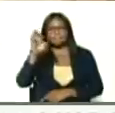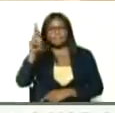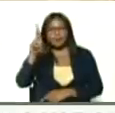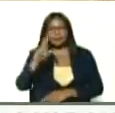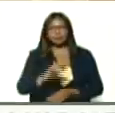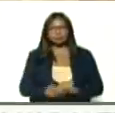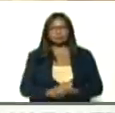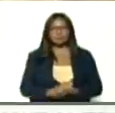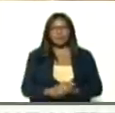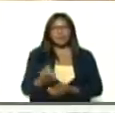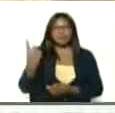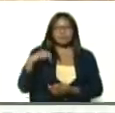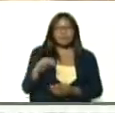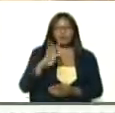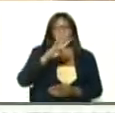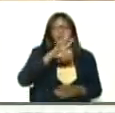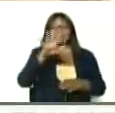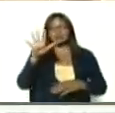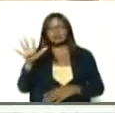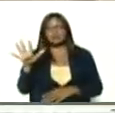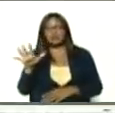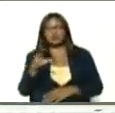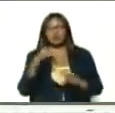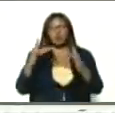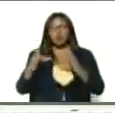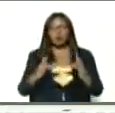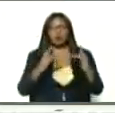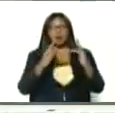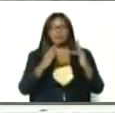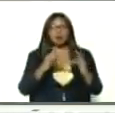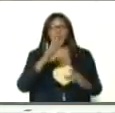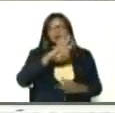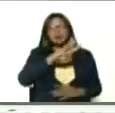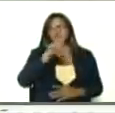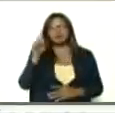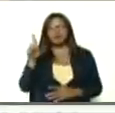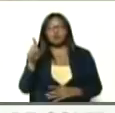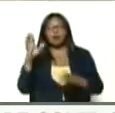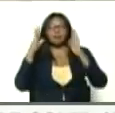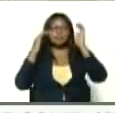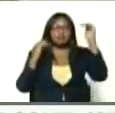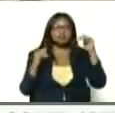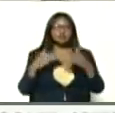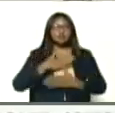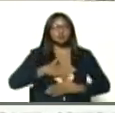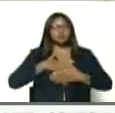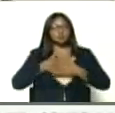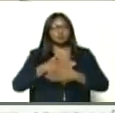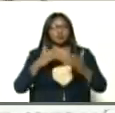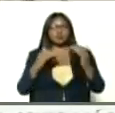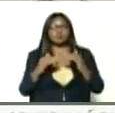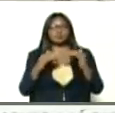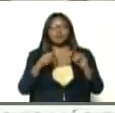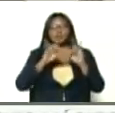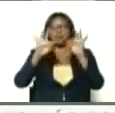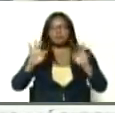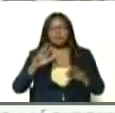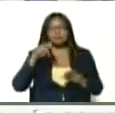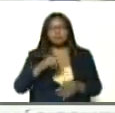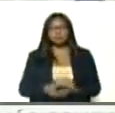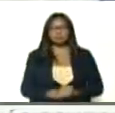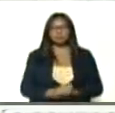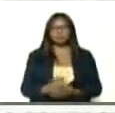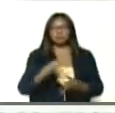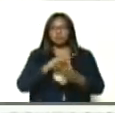la cual, cuenta, con 45 camas, 41, para atender, condiciones de leve, a moderado, y 4,